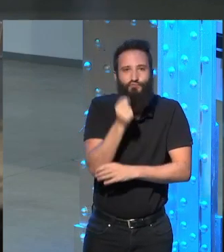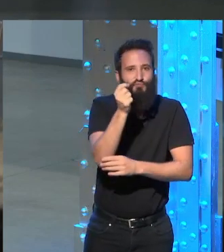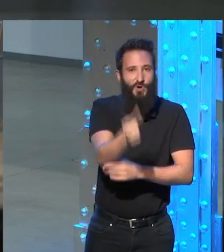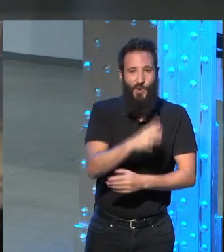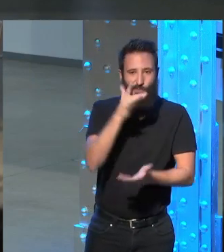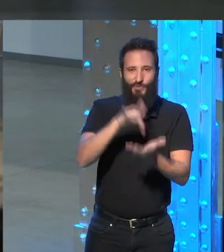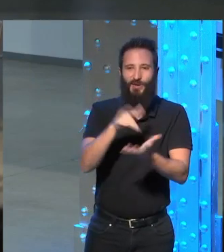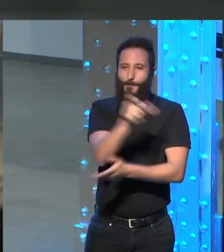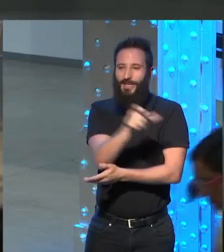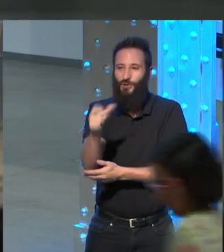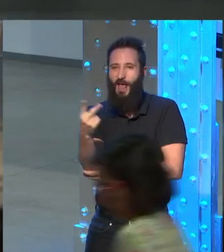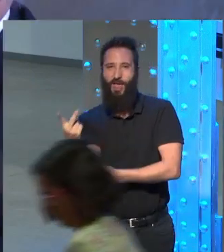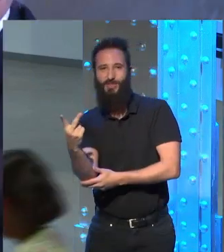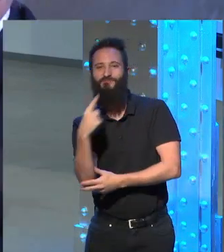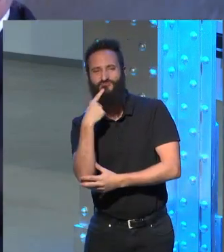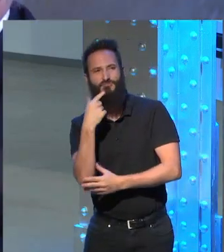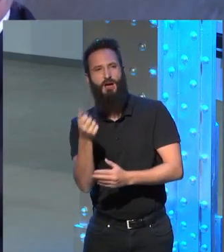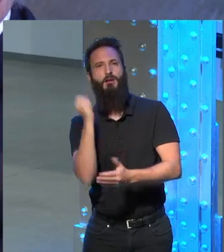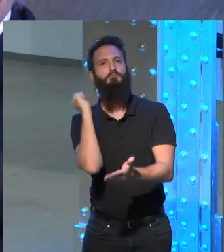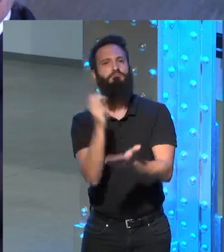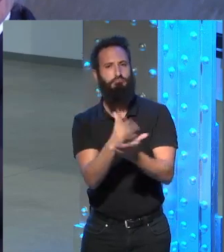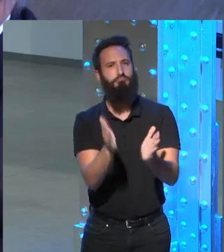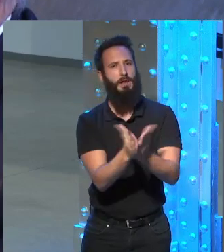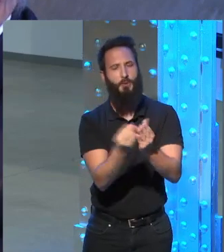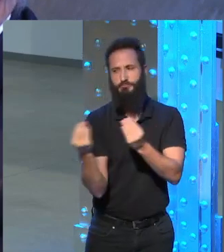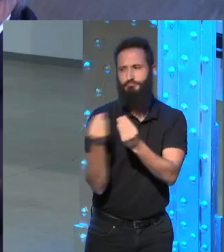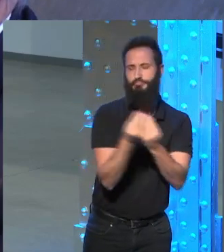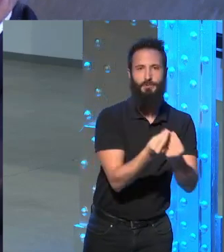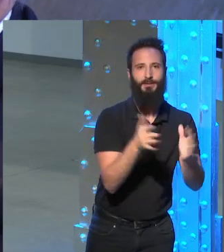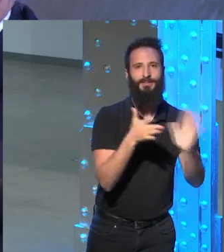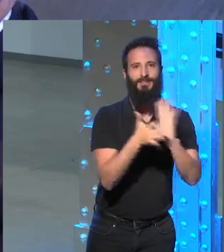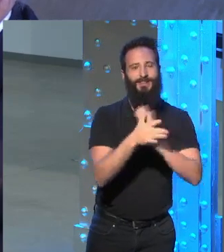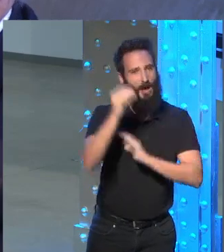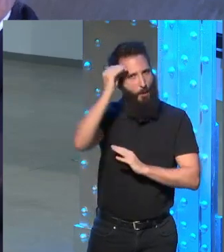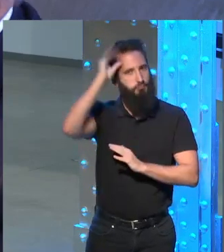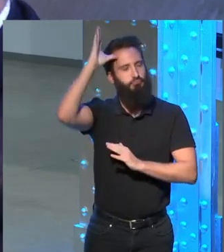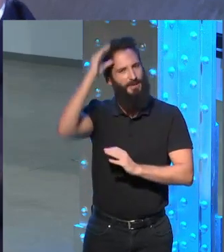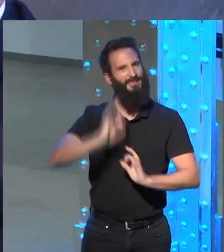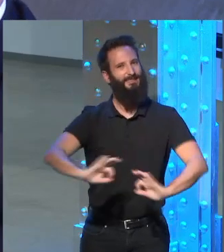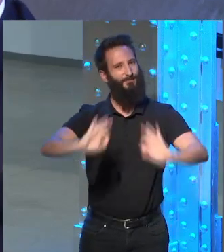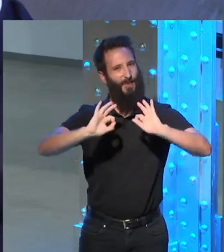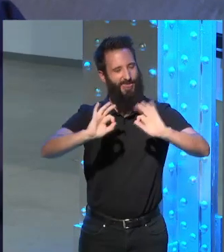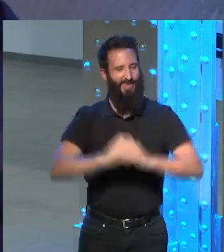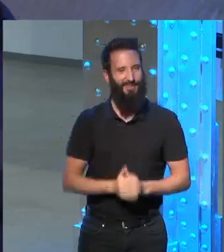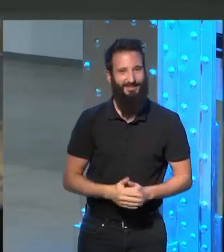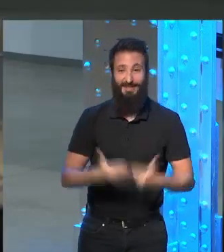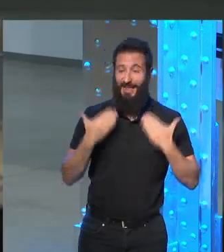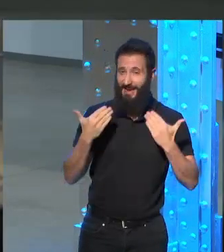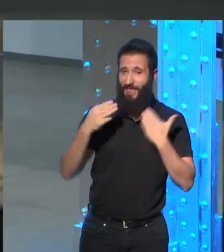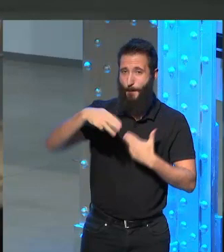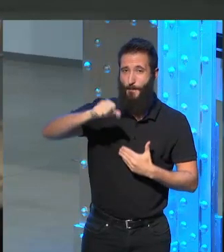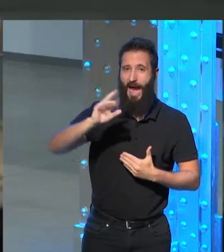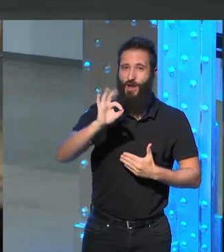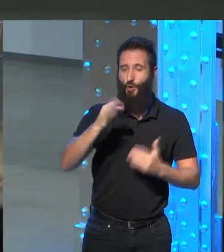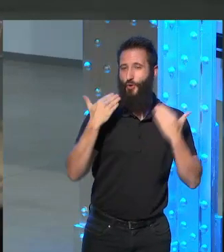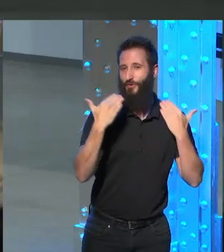deciden hacer un libro juntos, y yo creo que ese es un grado de colaboración intelectual muy especial. O sea que muchas gracias, Mario, por